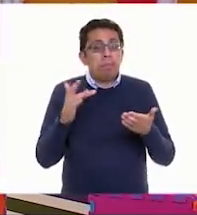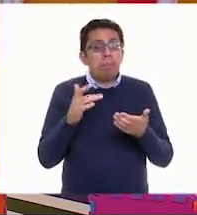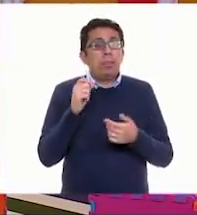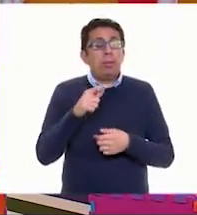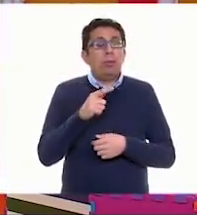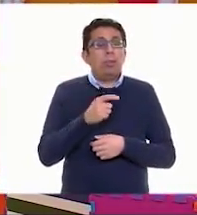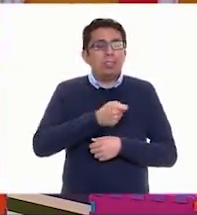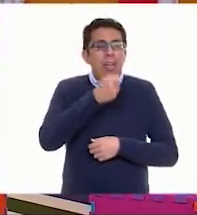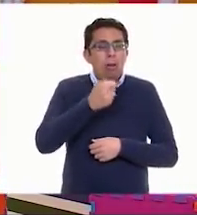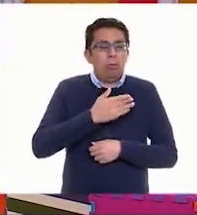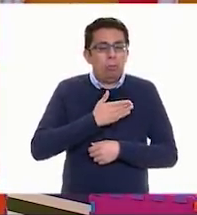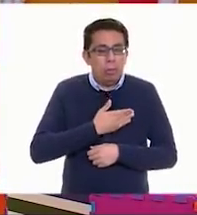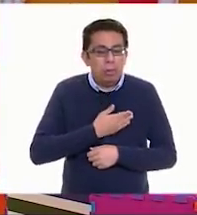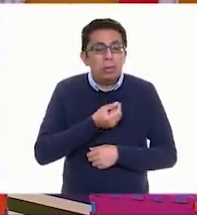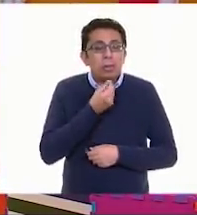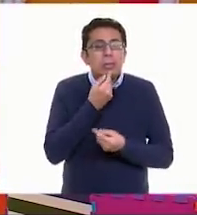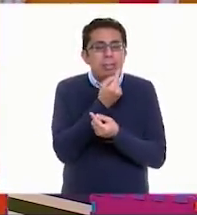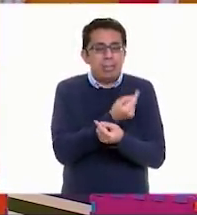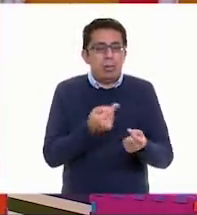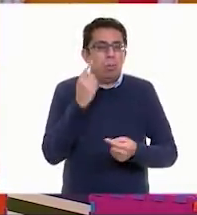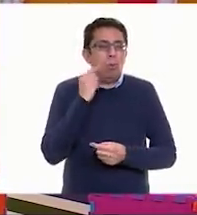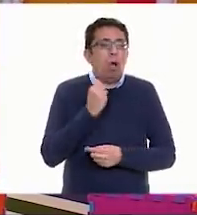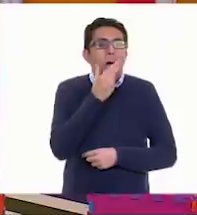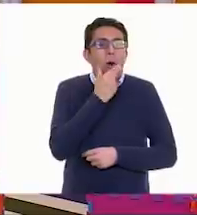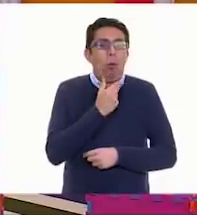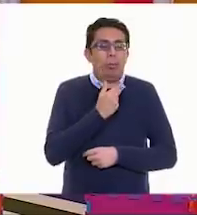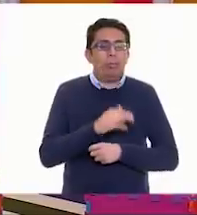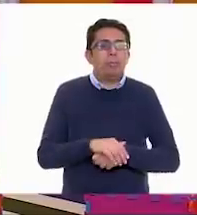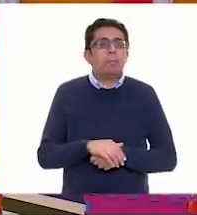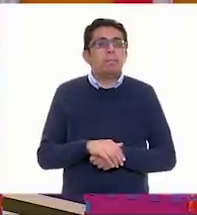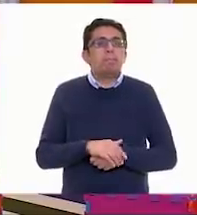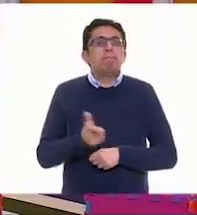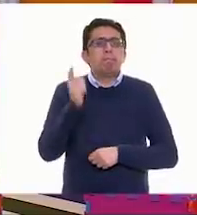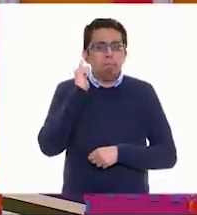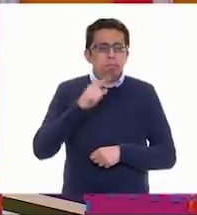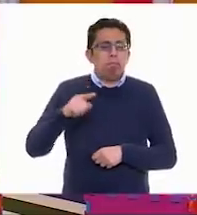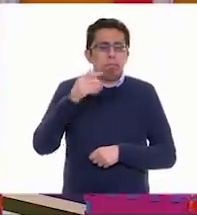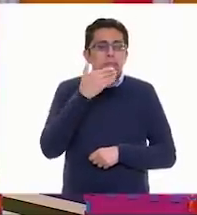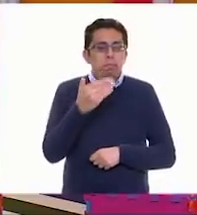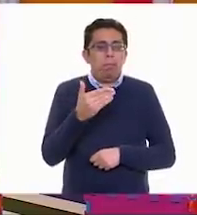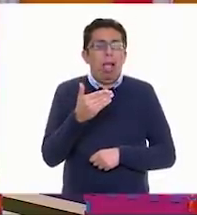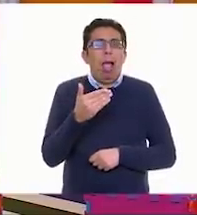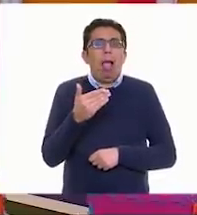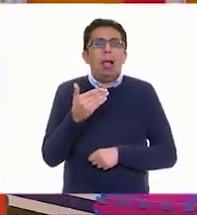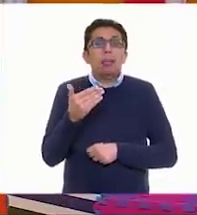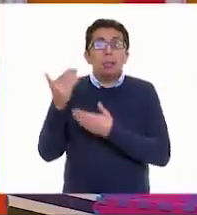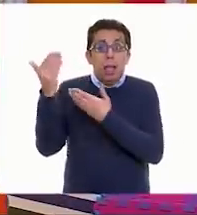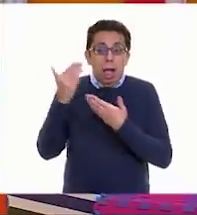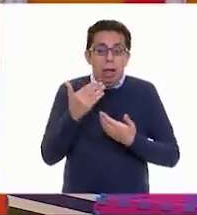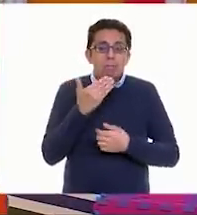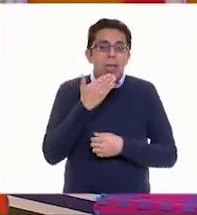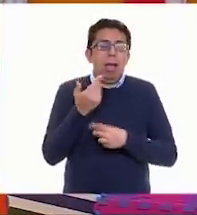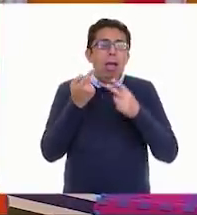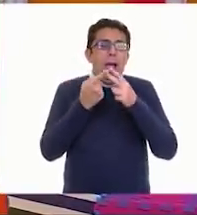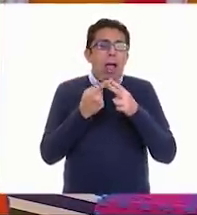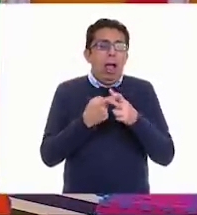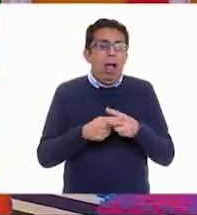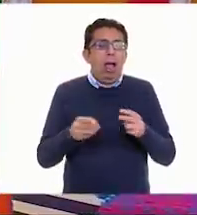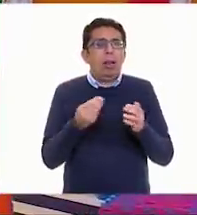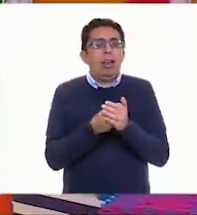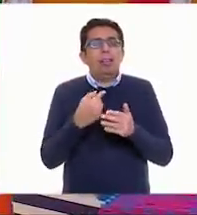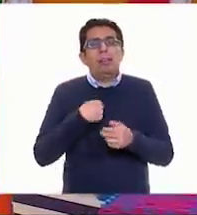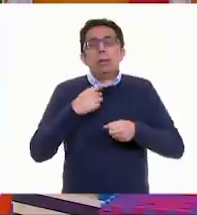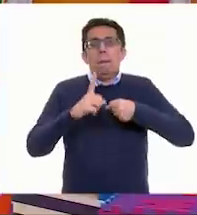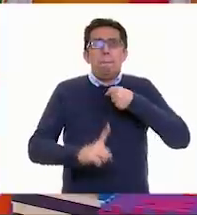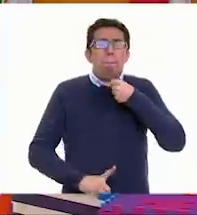a mis niños y a mis niñas de corazón. Espero que estén muy bien. Sí, maestra, qué bueno que está aquí, que ya vamos a empezar la clase porque yo tengo un gran